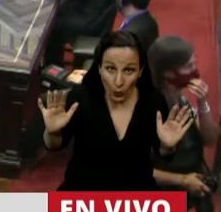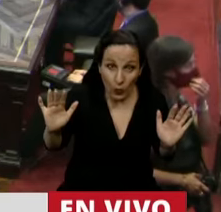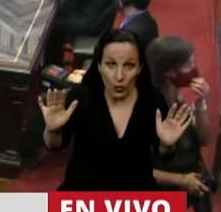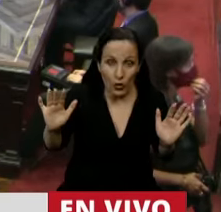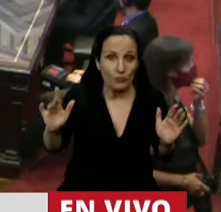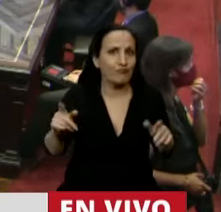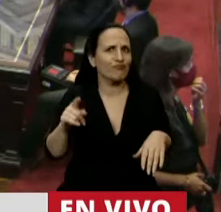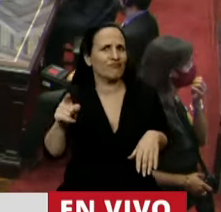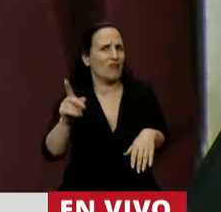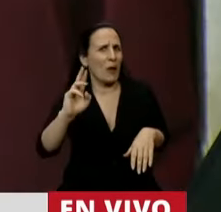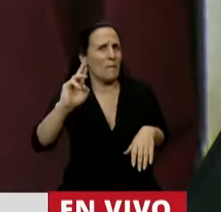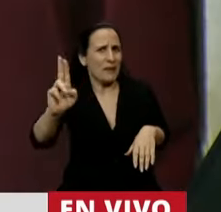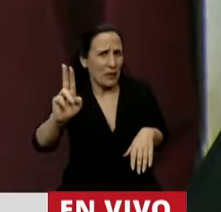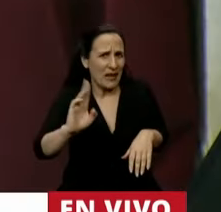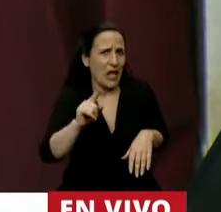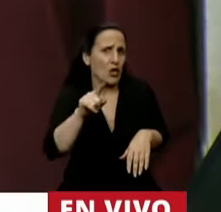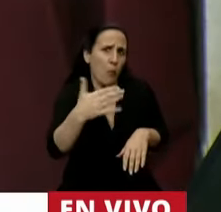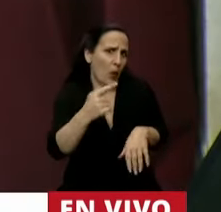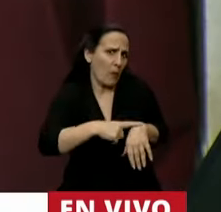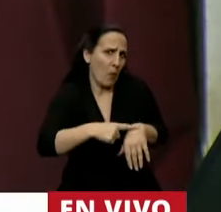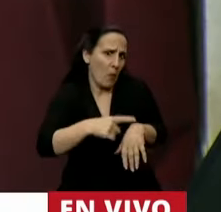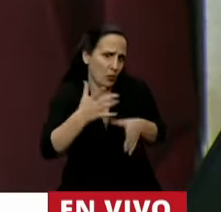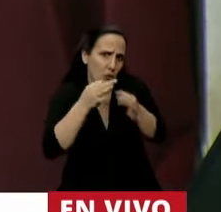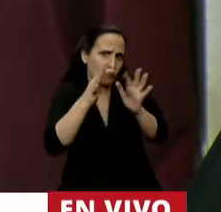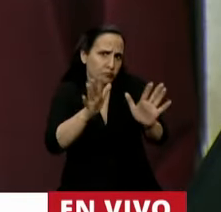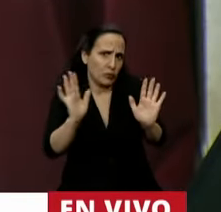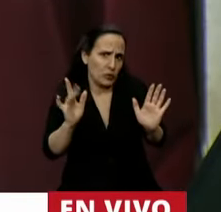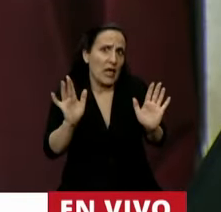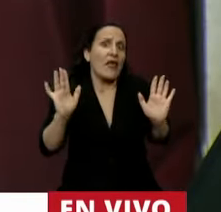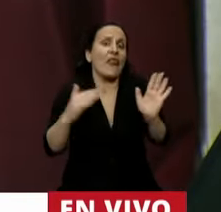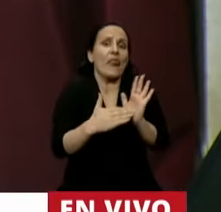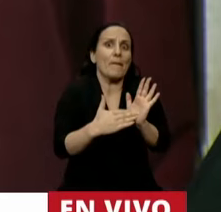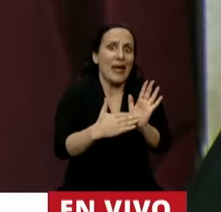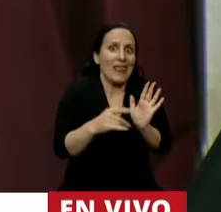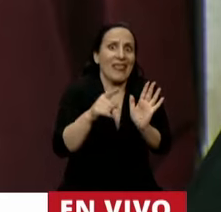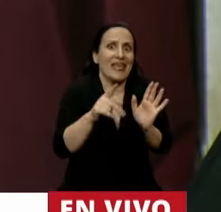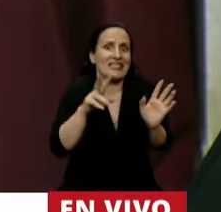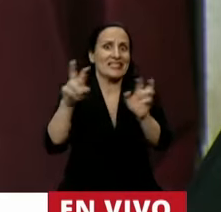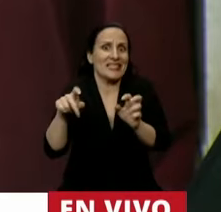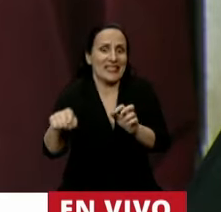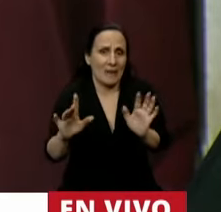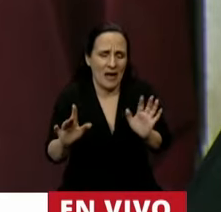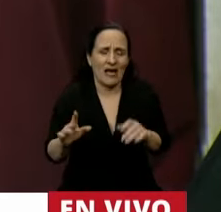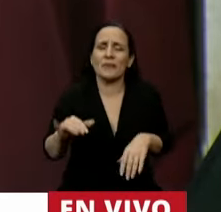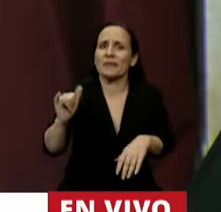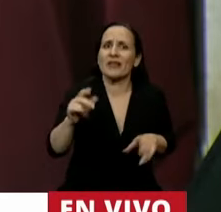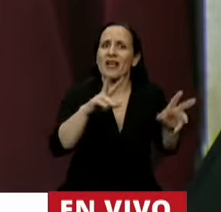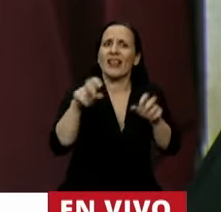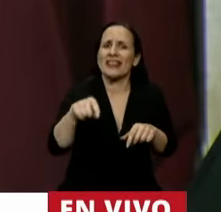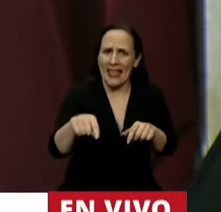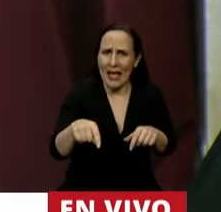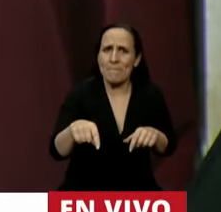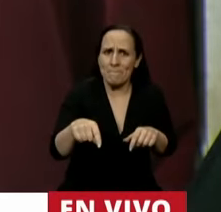Las cuestiones de privilegio pueden ser planteadas en cualquier momento de la sesión, si tienen que ver con la temática. Con el tema en el que estamos,